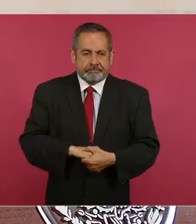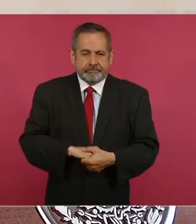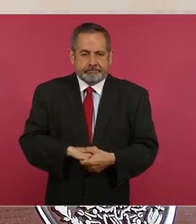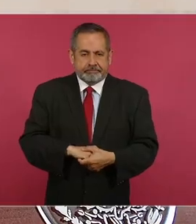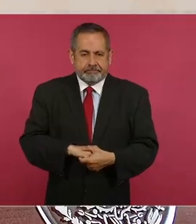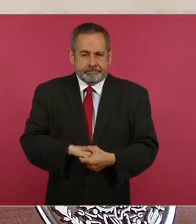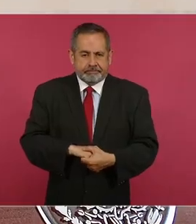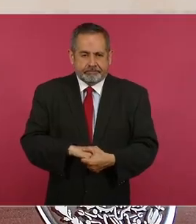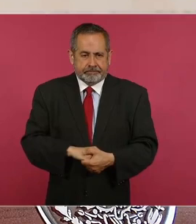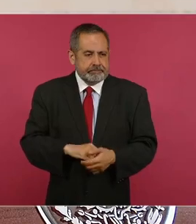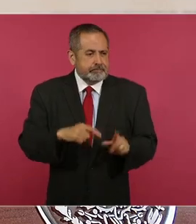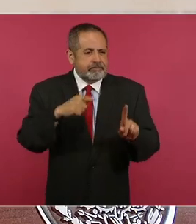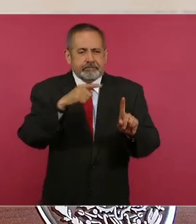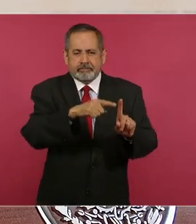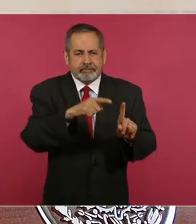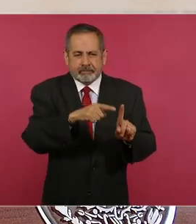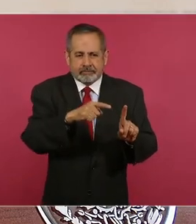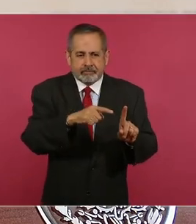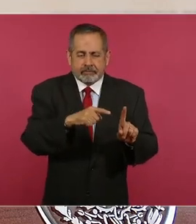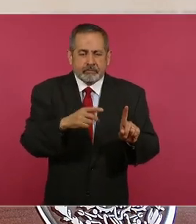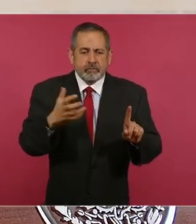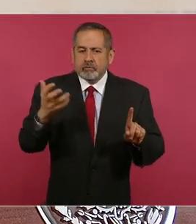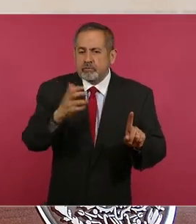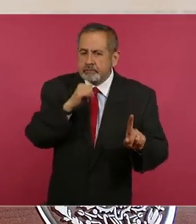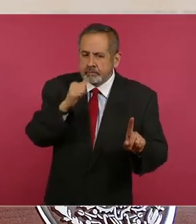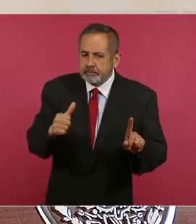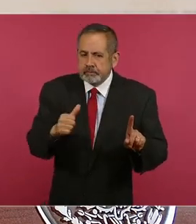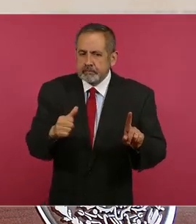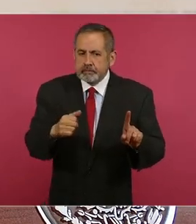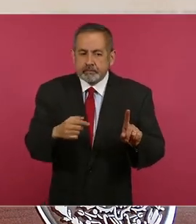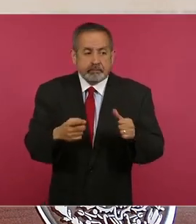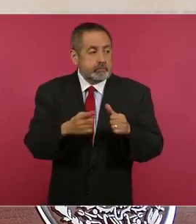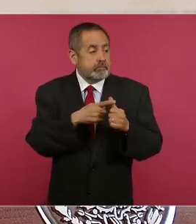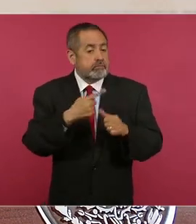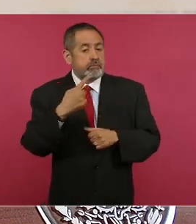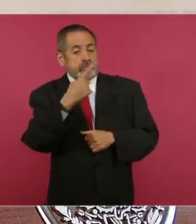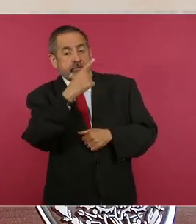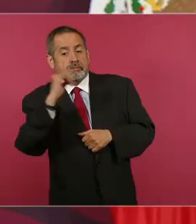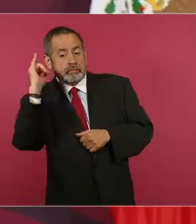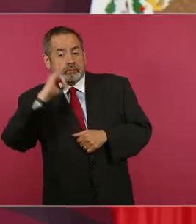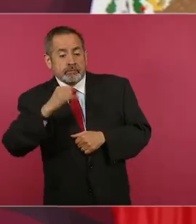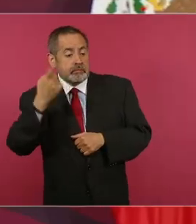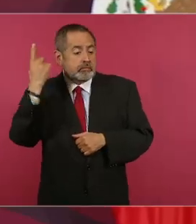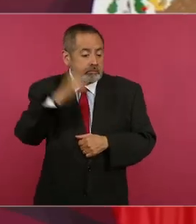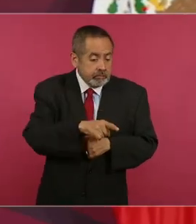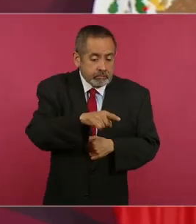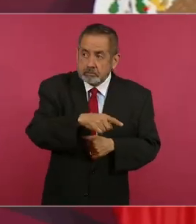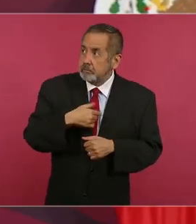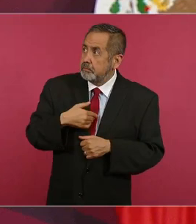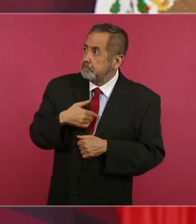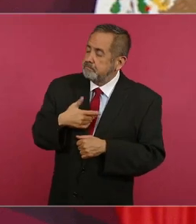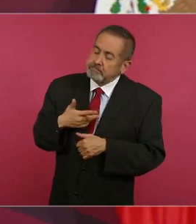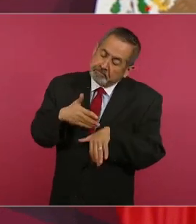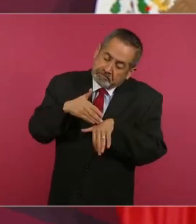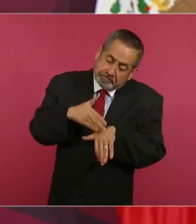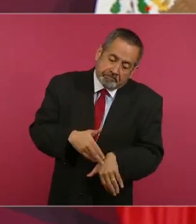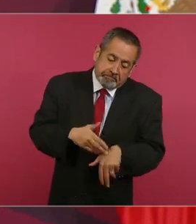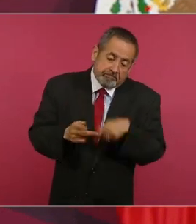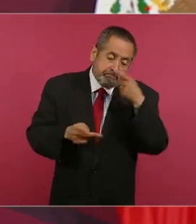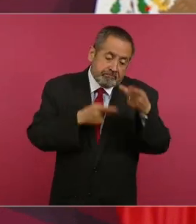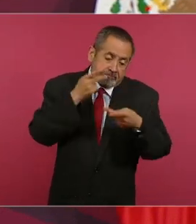Él no hubiese hecho eso si no se lo ordenan de arriba.